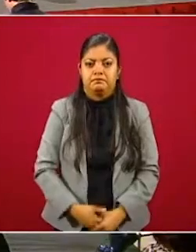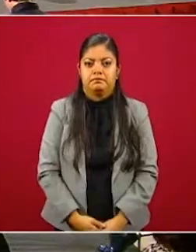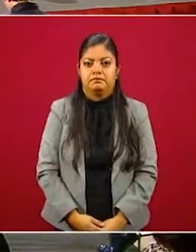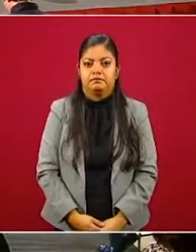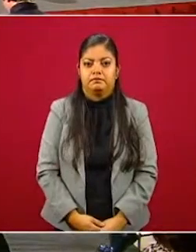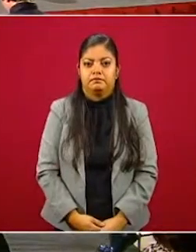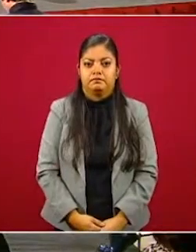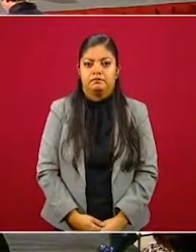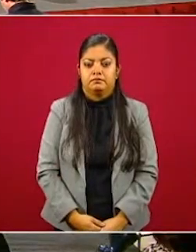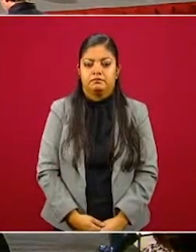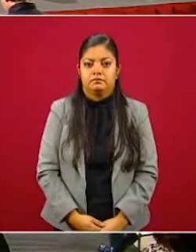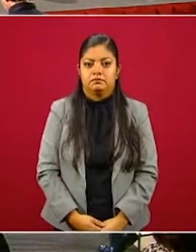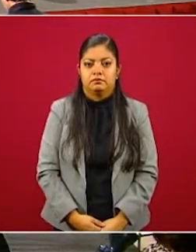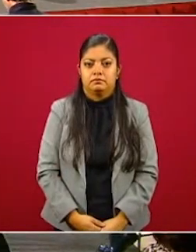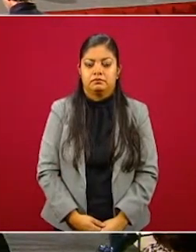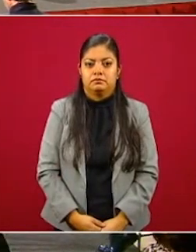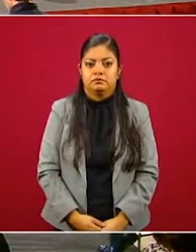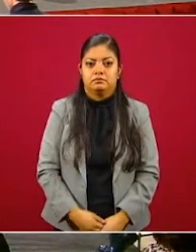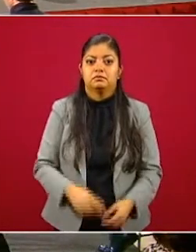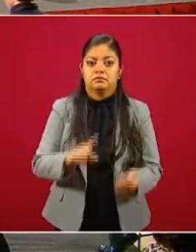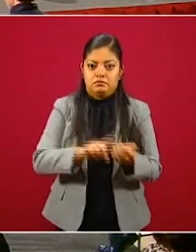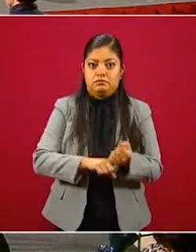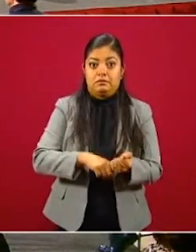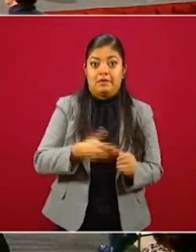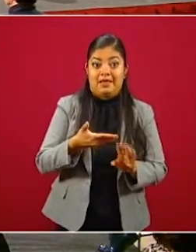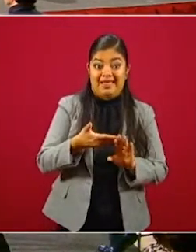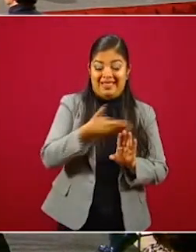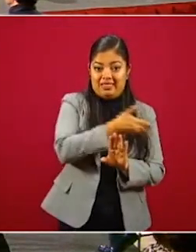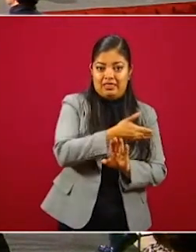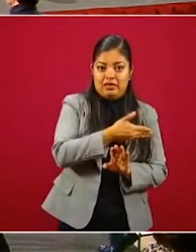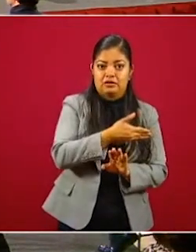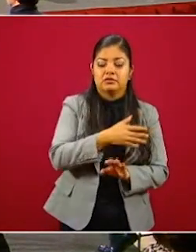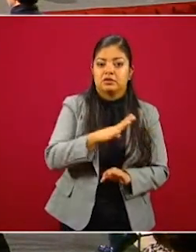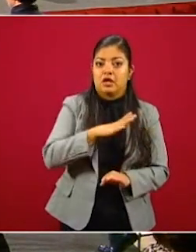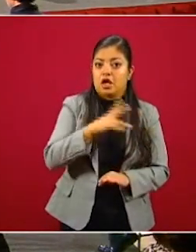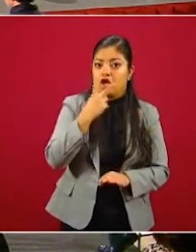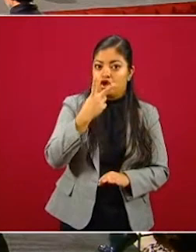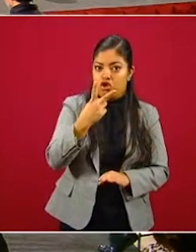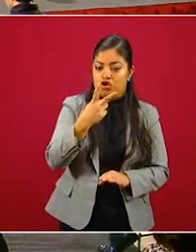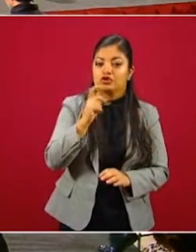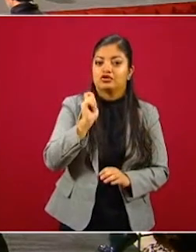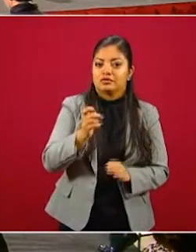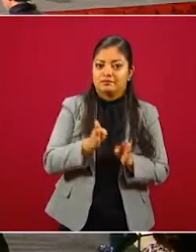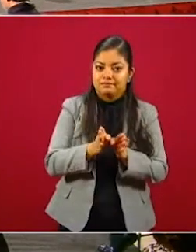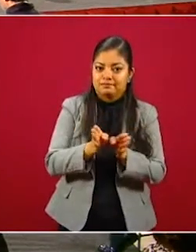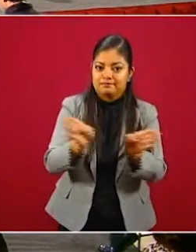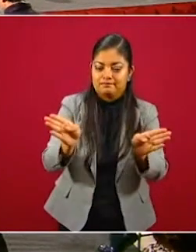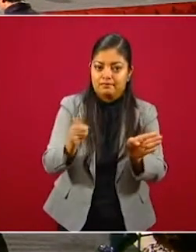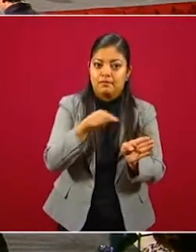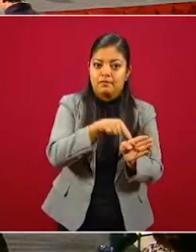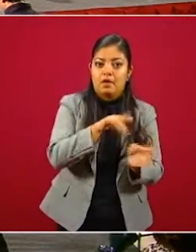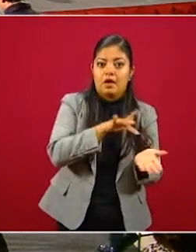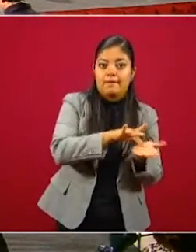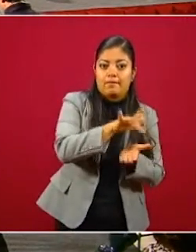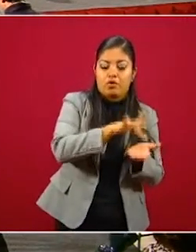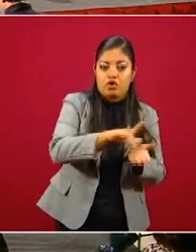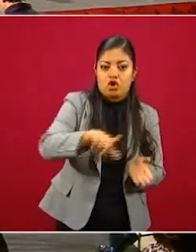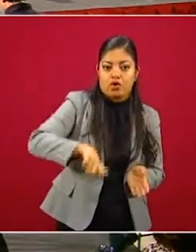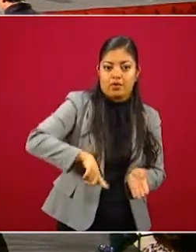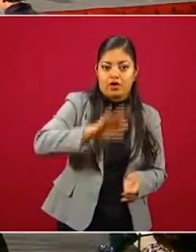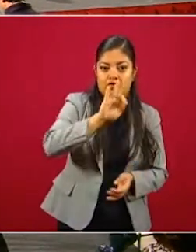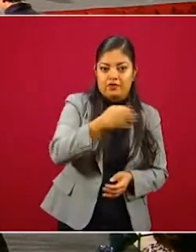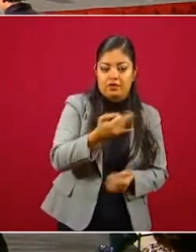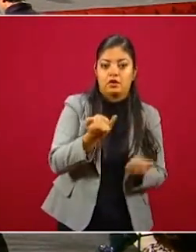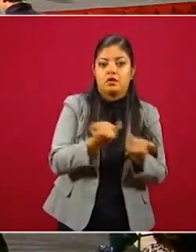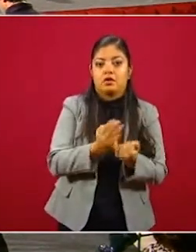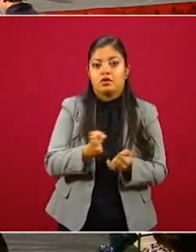Eh, vislumbramos en primer lugar dos caminos de apoyo, el apoyo a través del gobierno federal y el apoyo a través